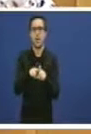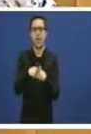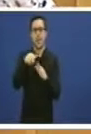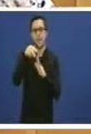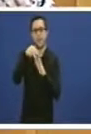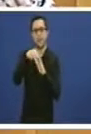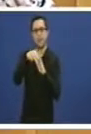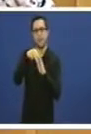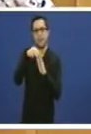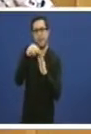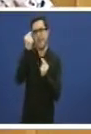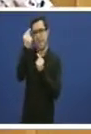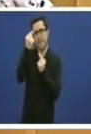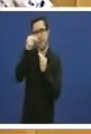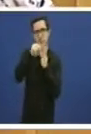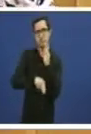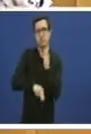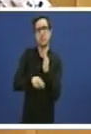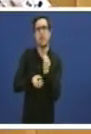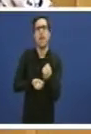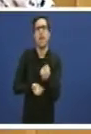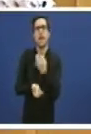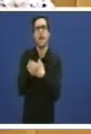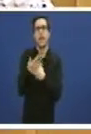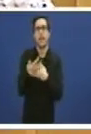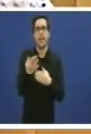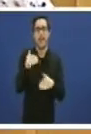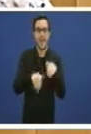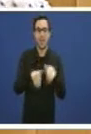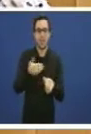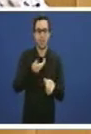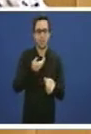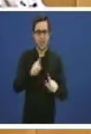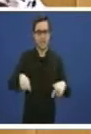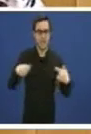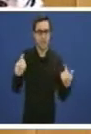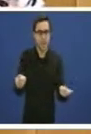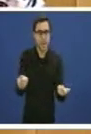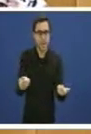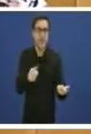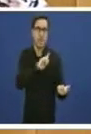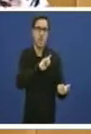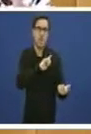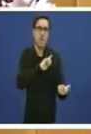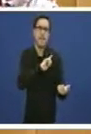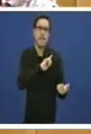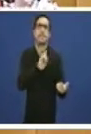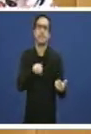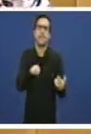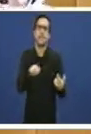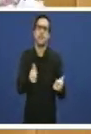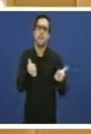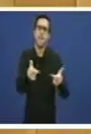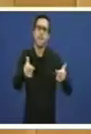marcha despois das eleccións municipais, e, sobre todo, están a poñer en marcha dende o mes de novembro. O